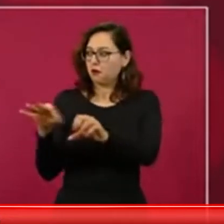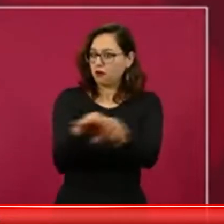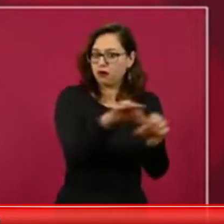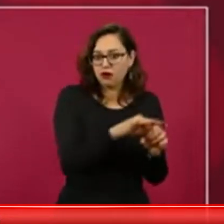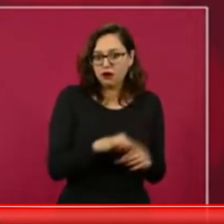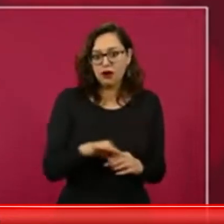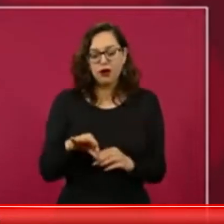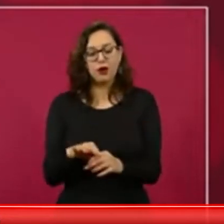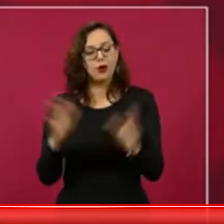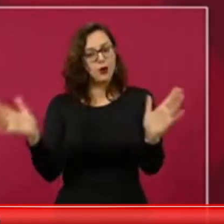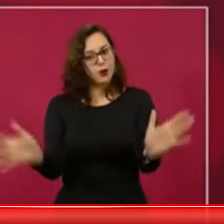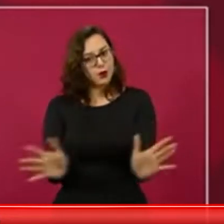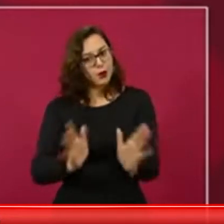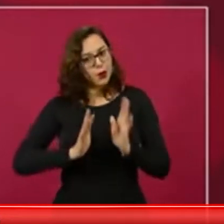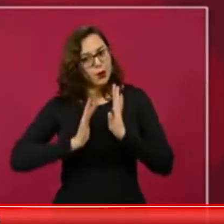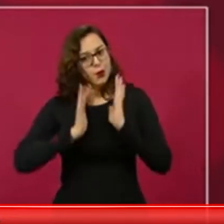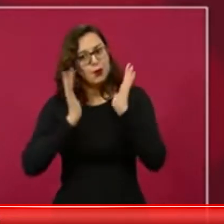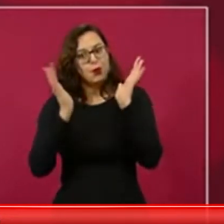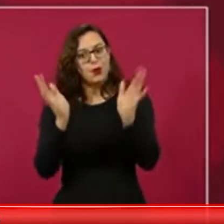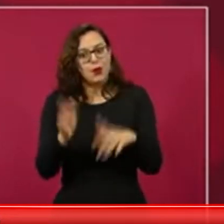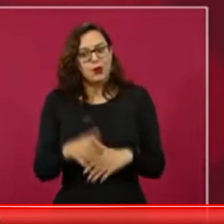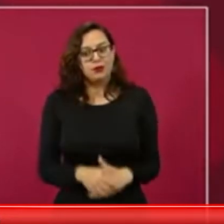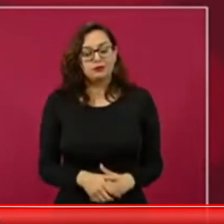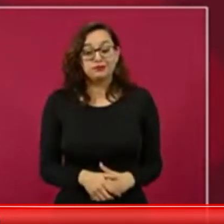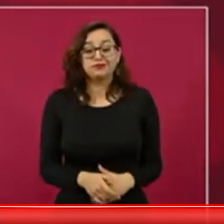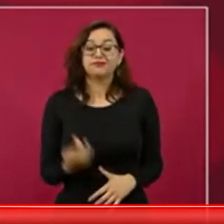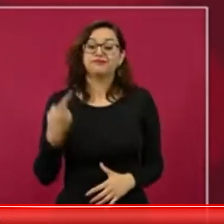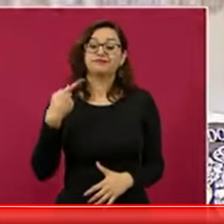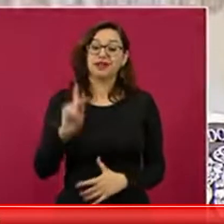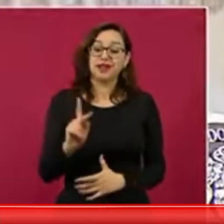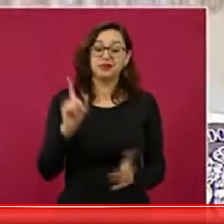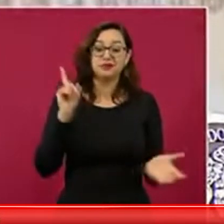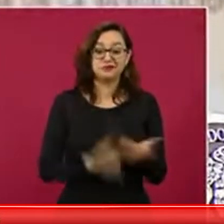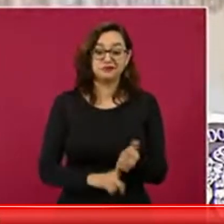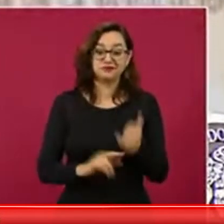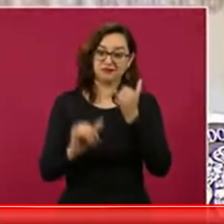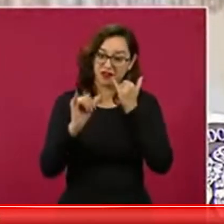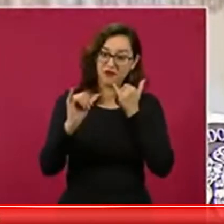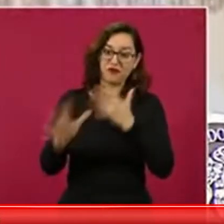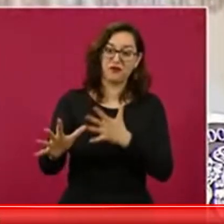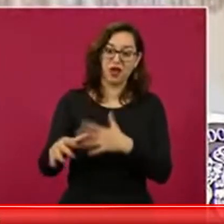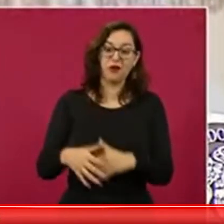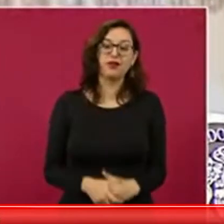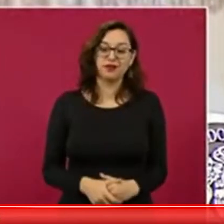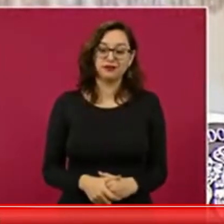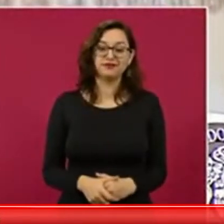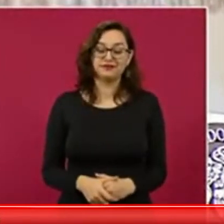hubiesen hecho fraude, hubiésemos ganado desde el 88.